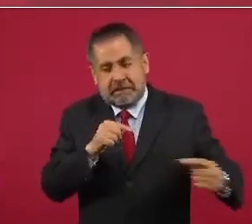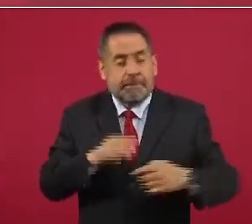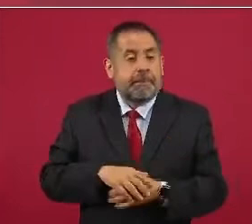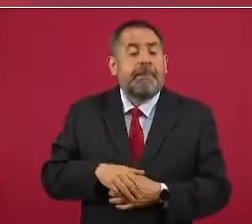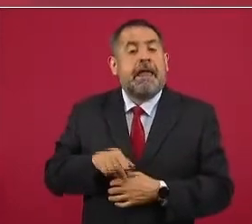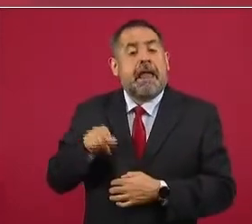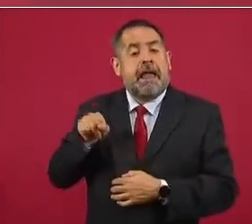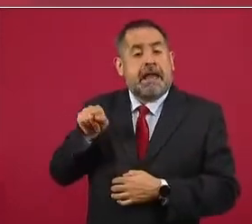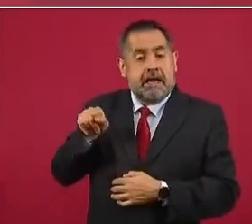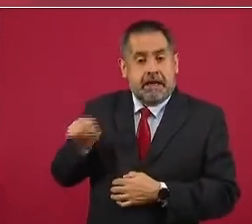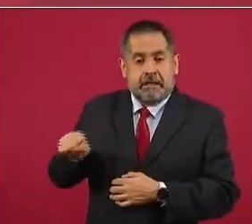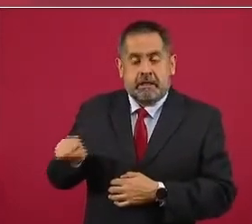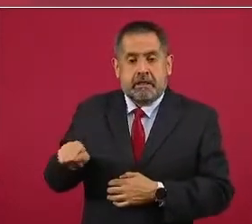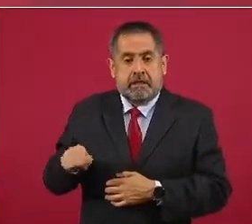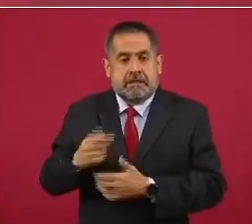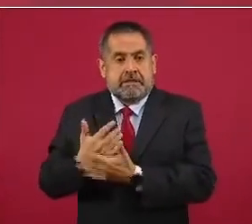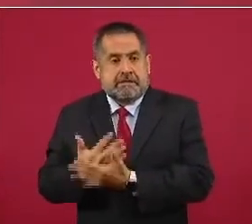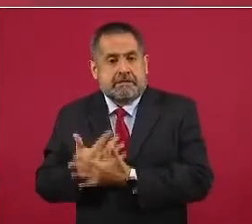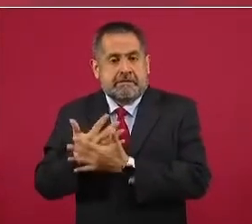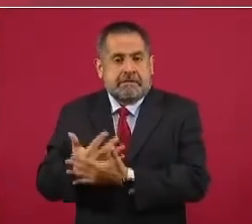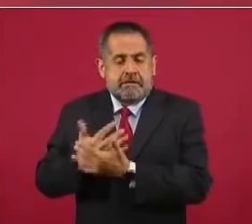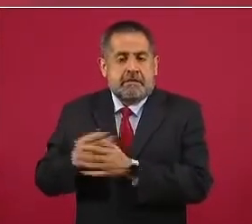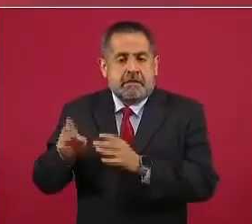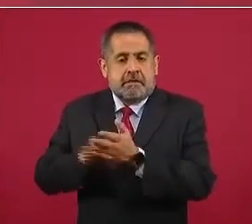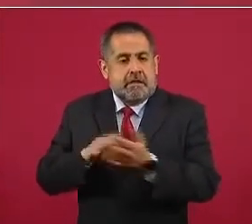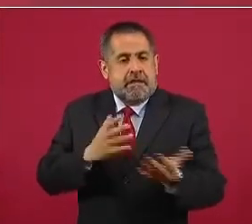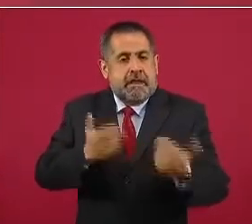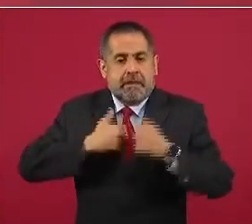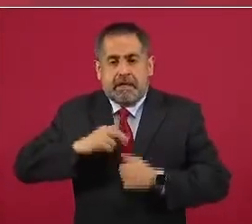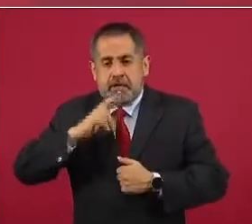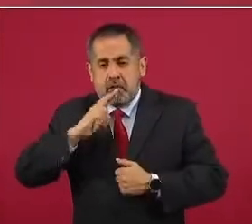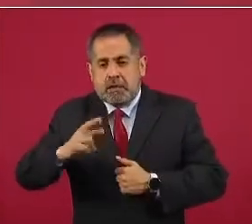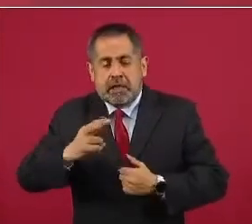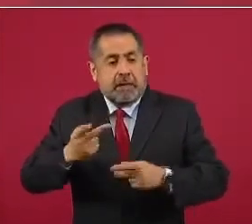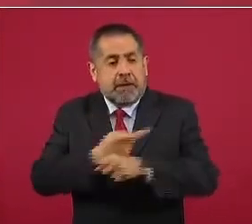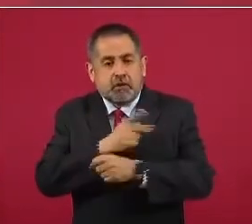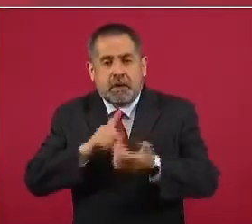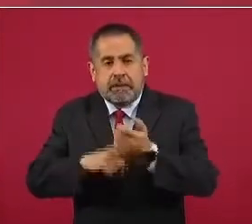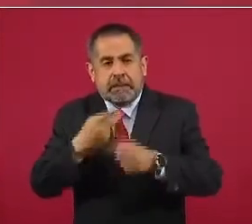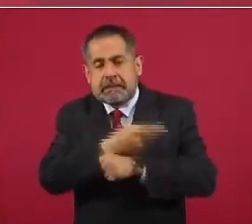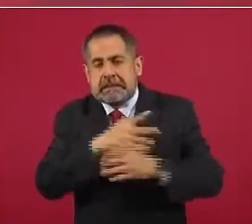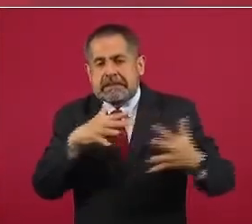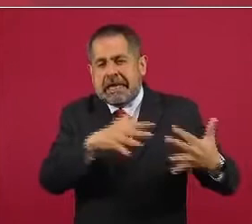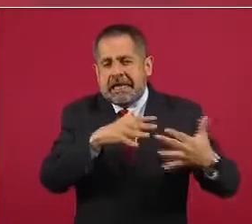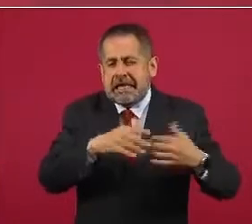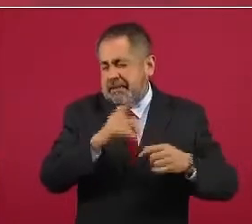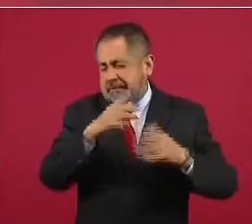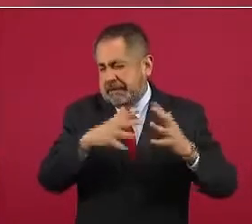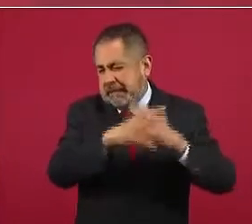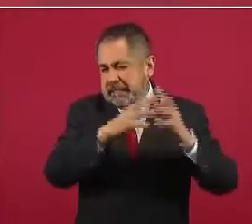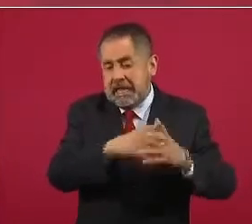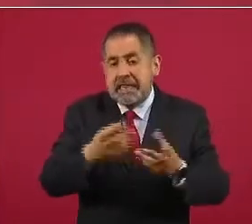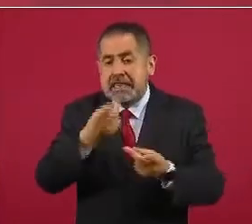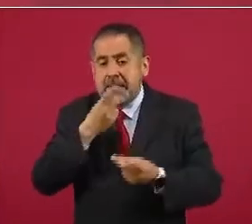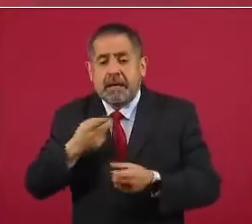esperando un reporte, un parte militar sobre una batalla.